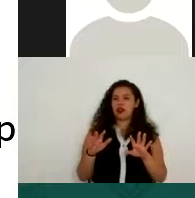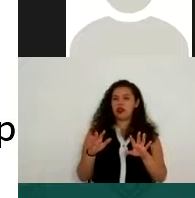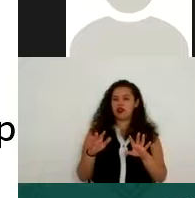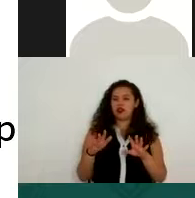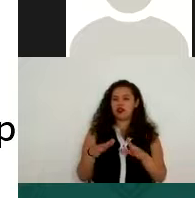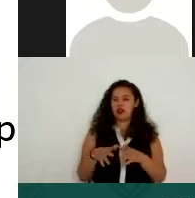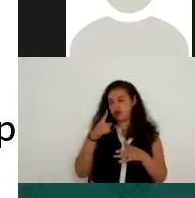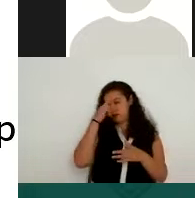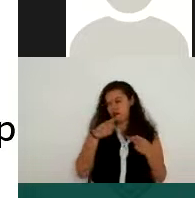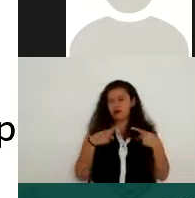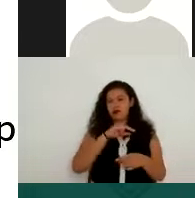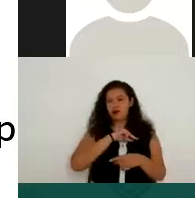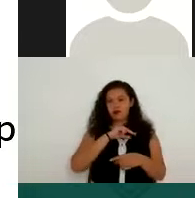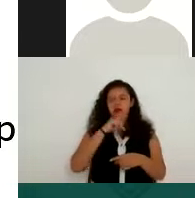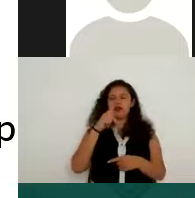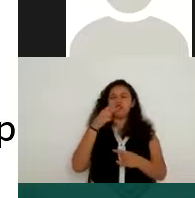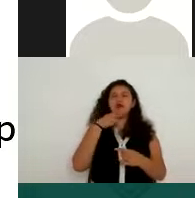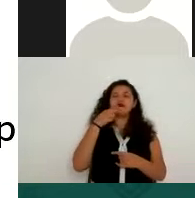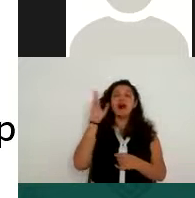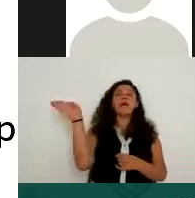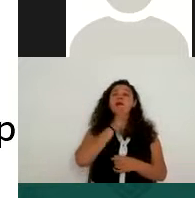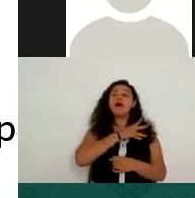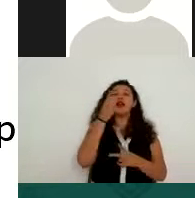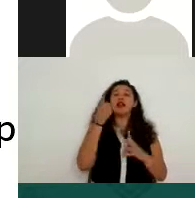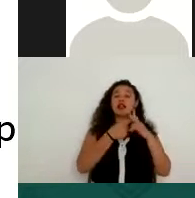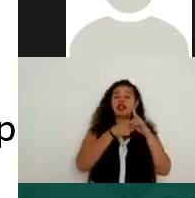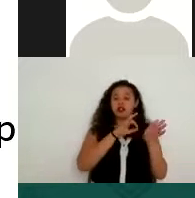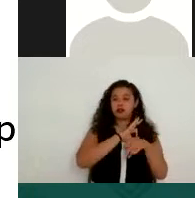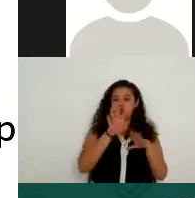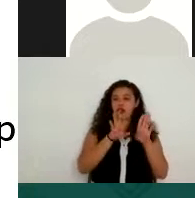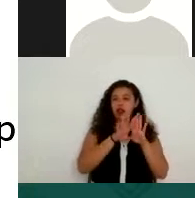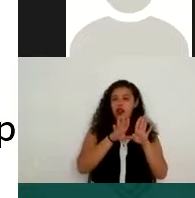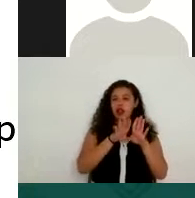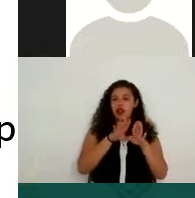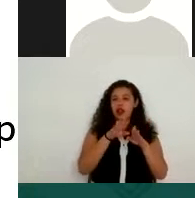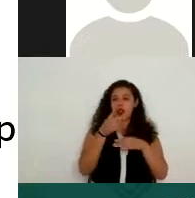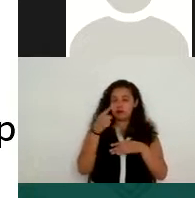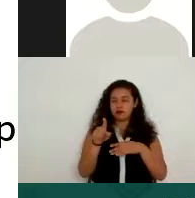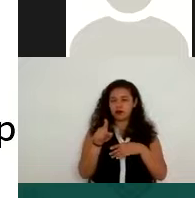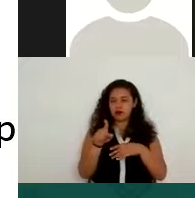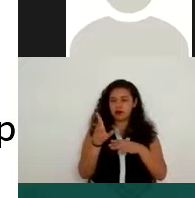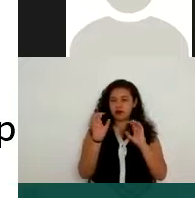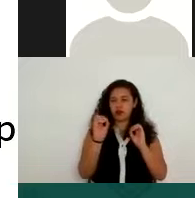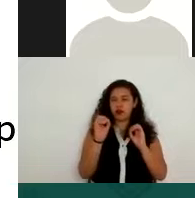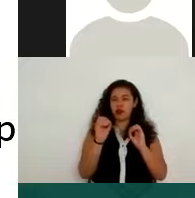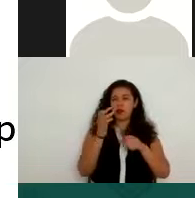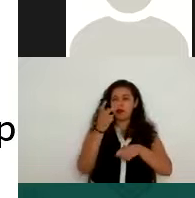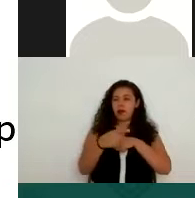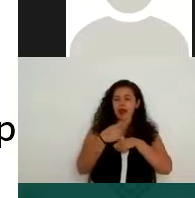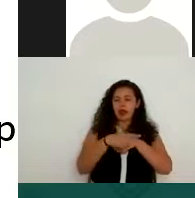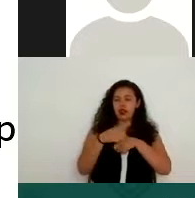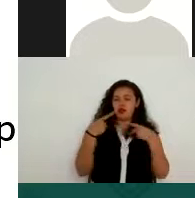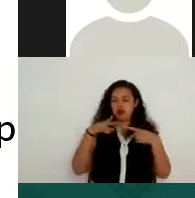utilización indebida pueda dar origen a la discriminación o conlleva un riesgo grave para el titular. Esto es muy